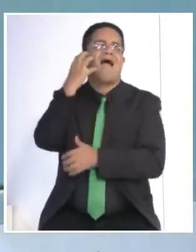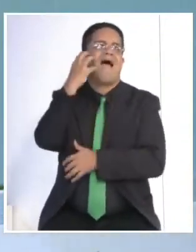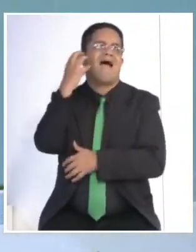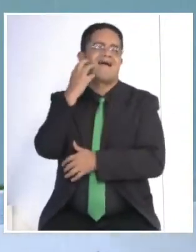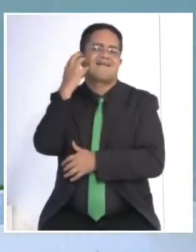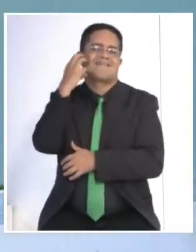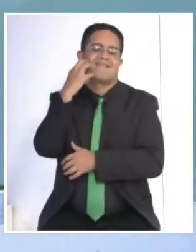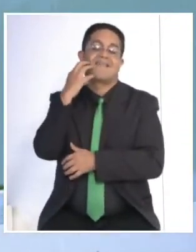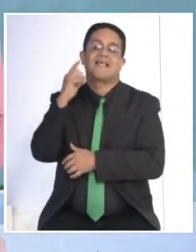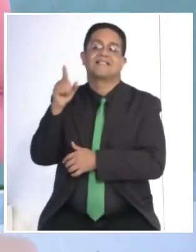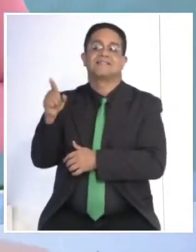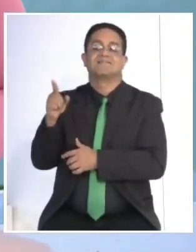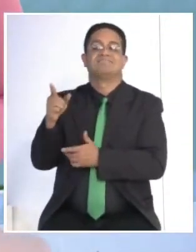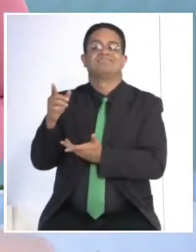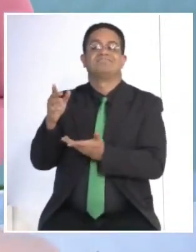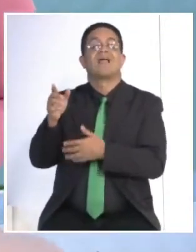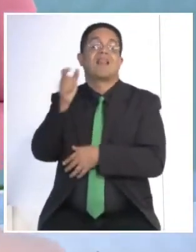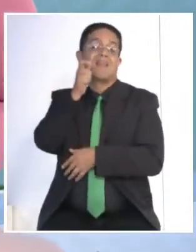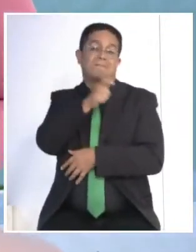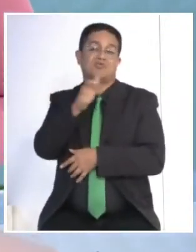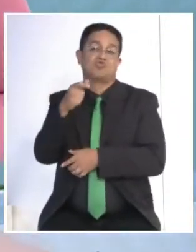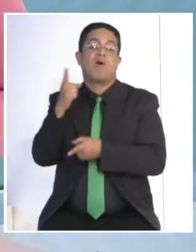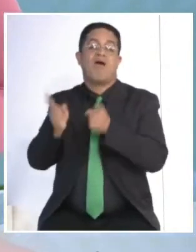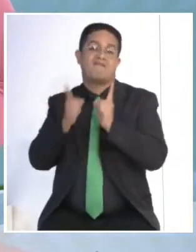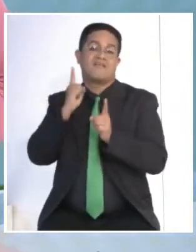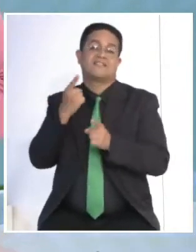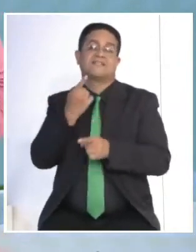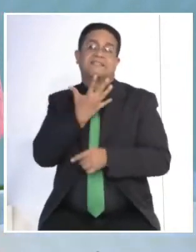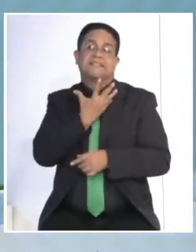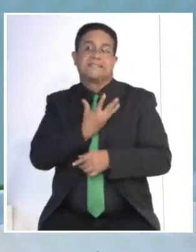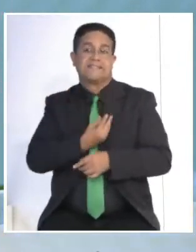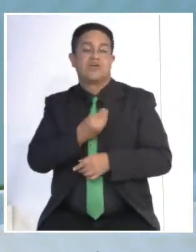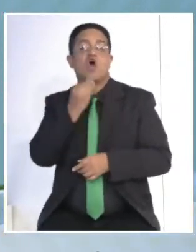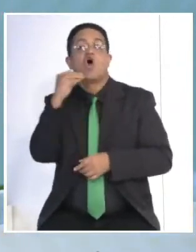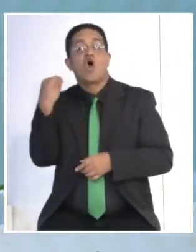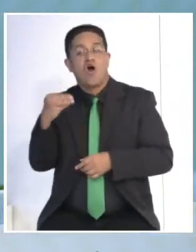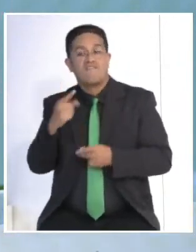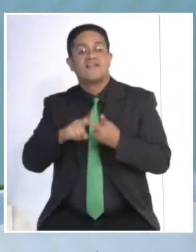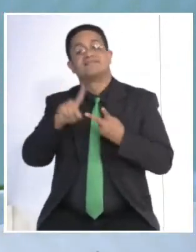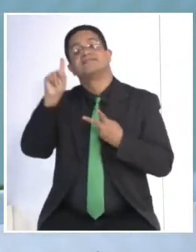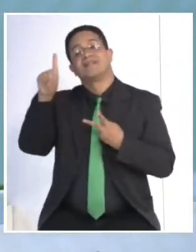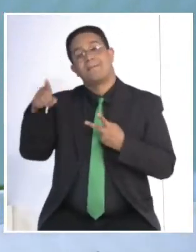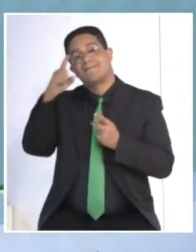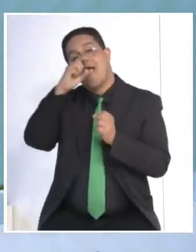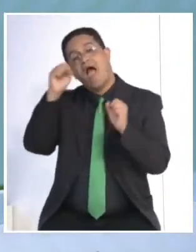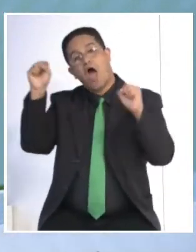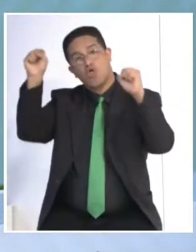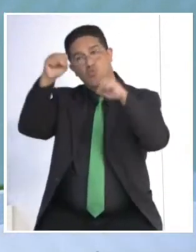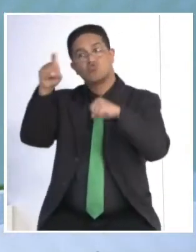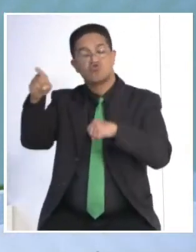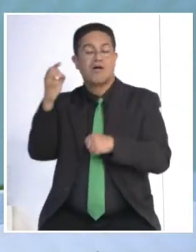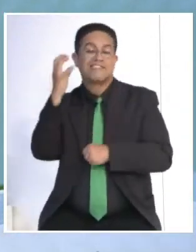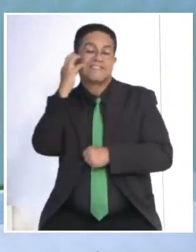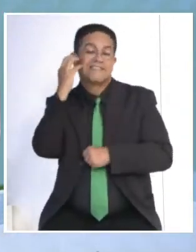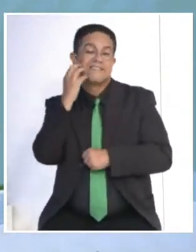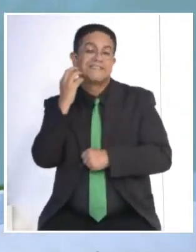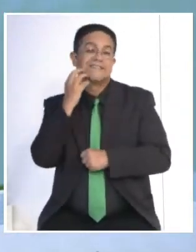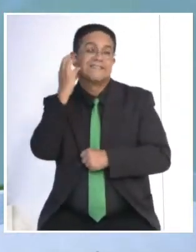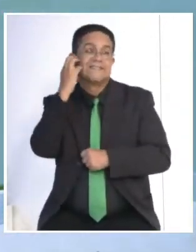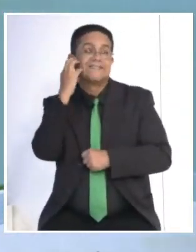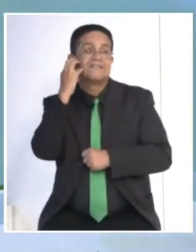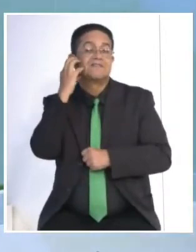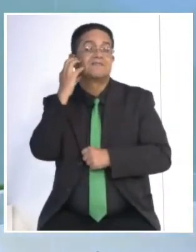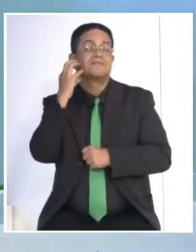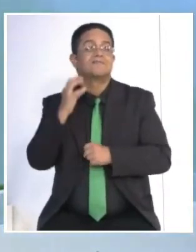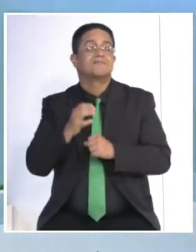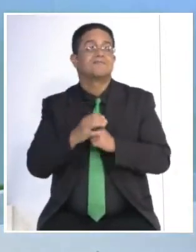afectar no solamente a los adolescentes, porque si no lo tratamos en etapas pretempranas, también en etapa adulta, usted va a tener estas marcas, estos